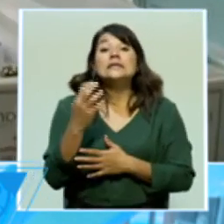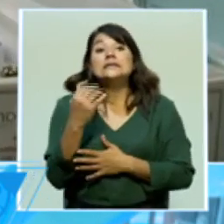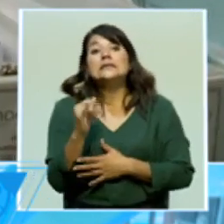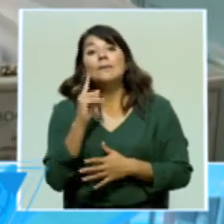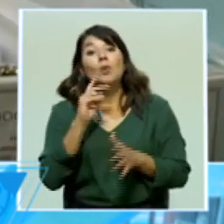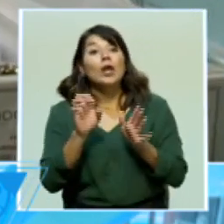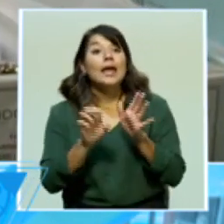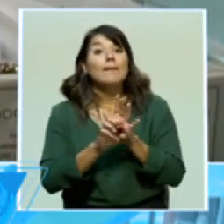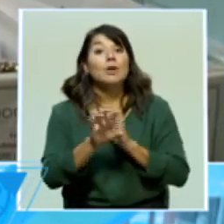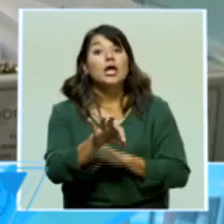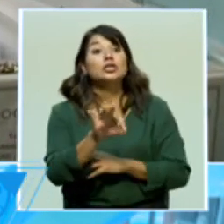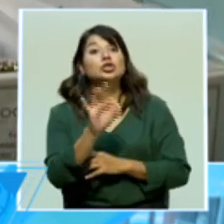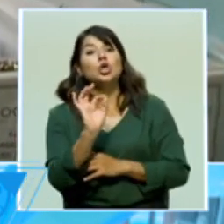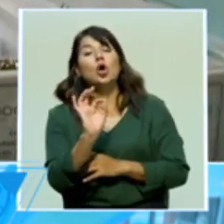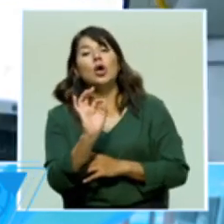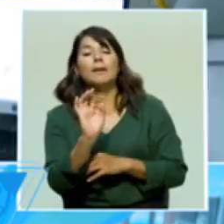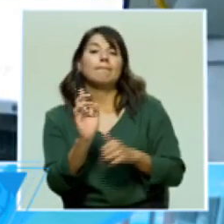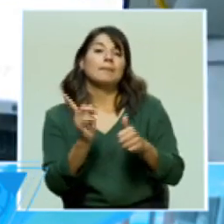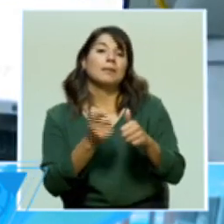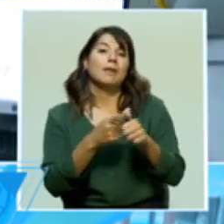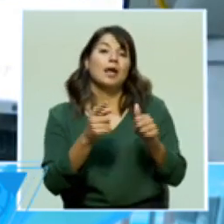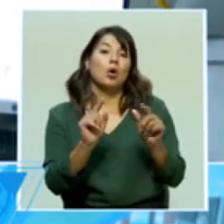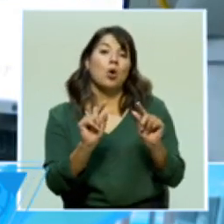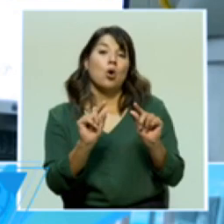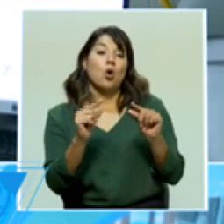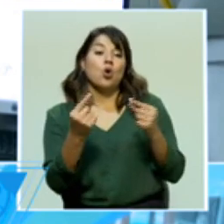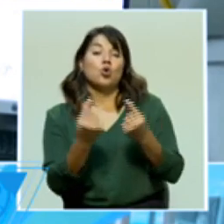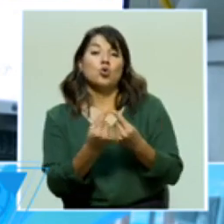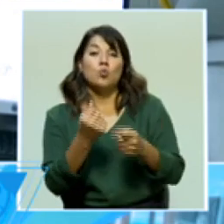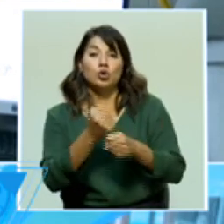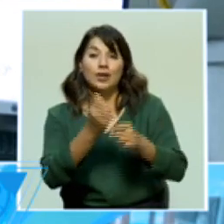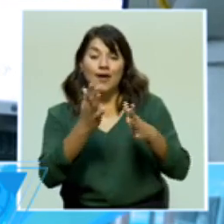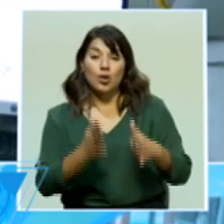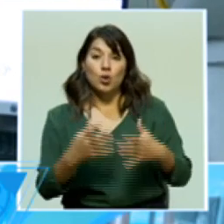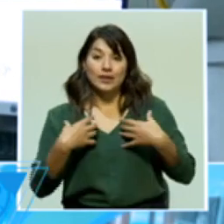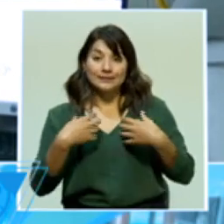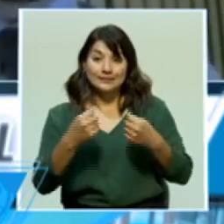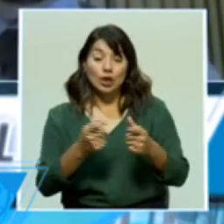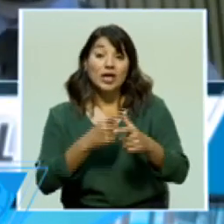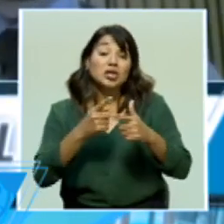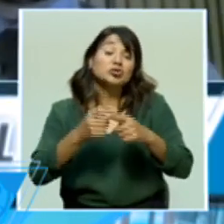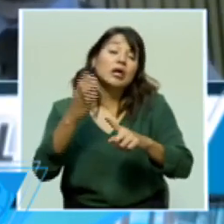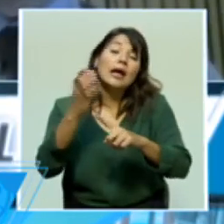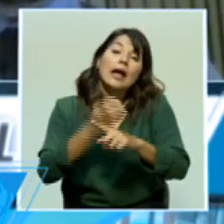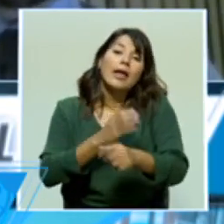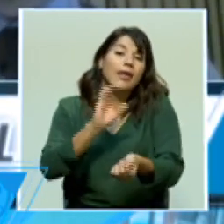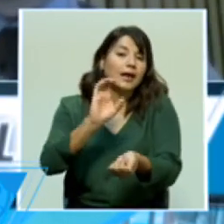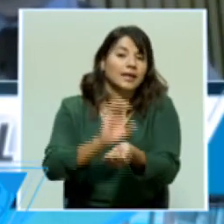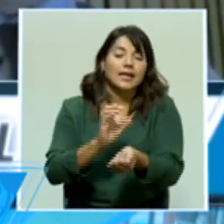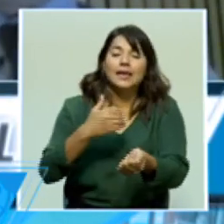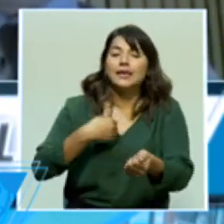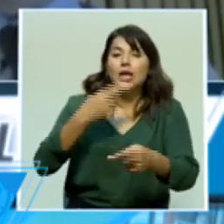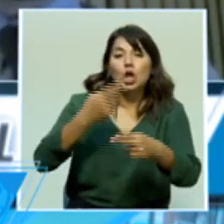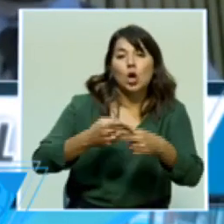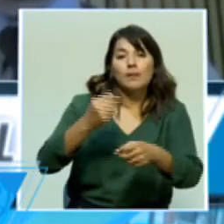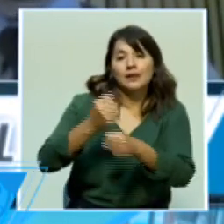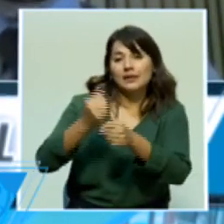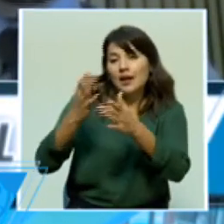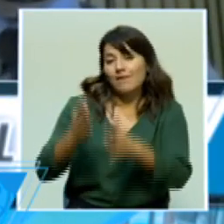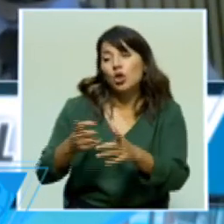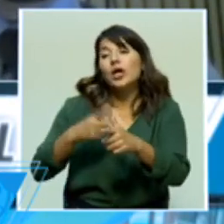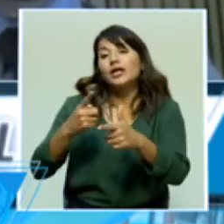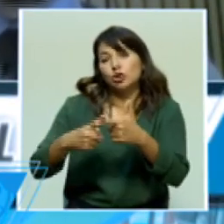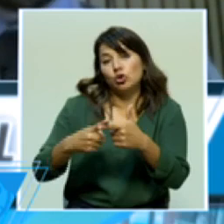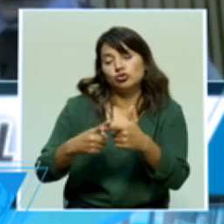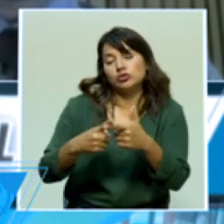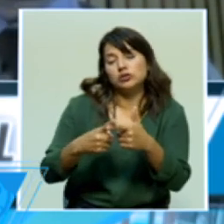población a vacunar, cada área de salud tiene sus listas y contralistas y se estaría vacunando.